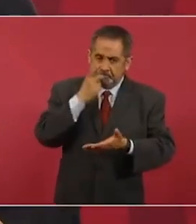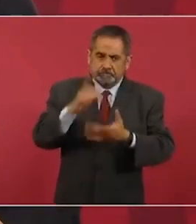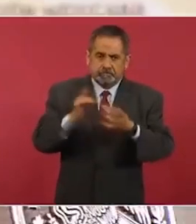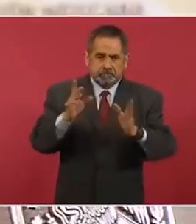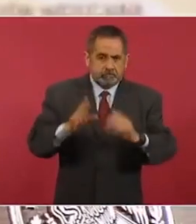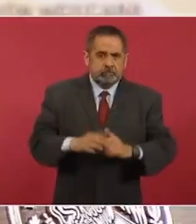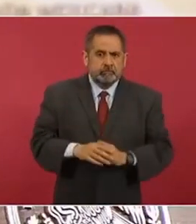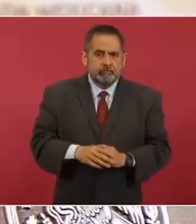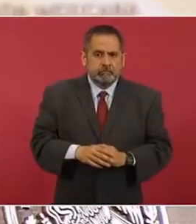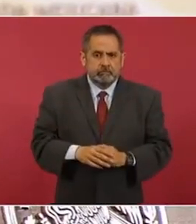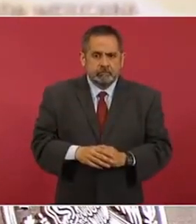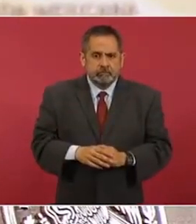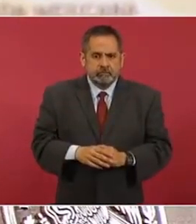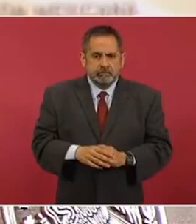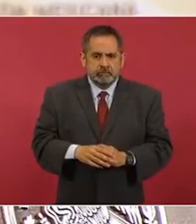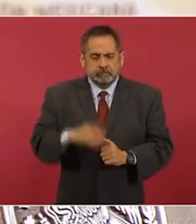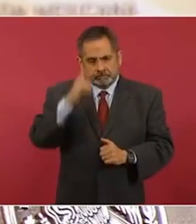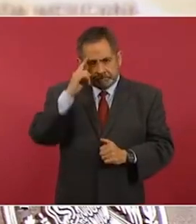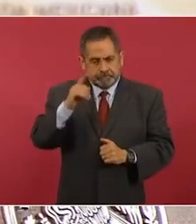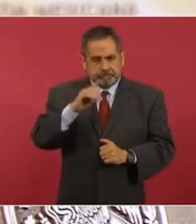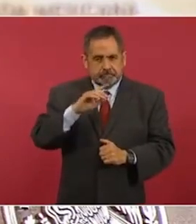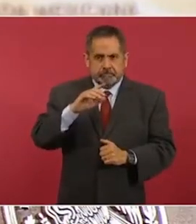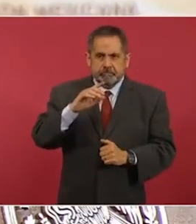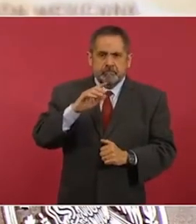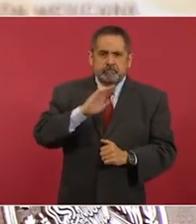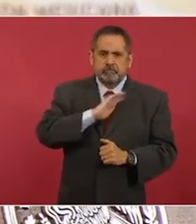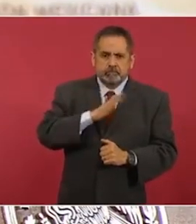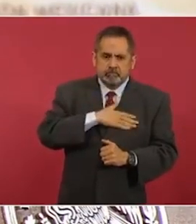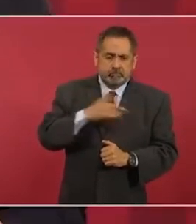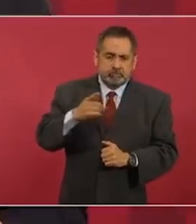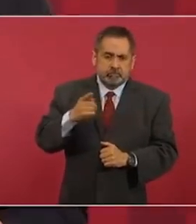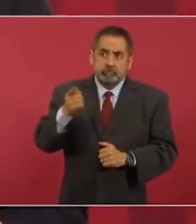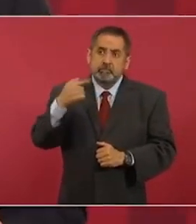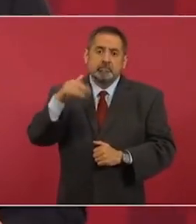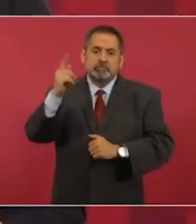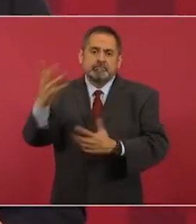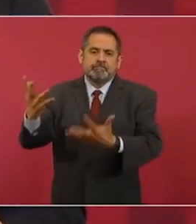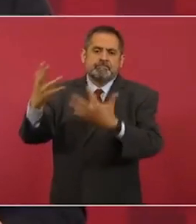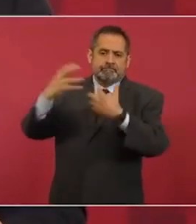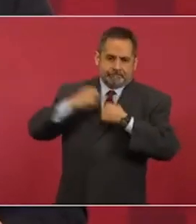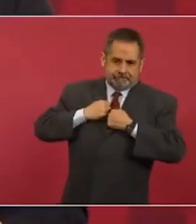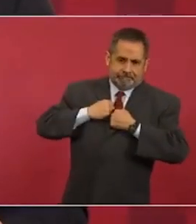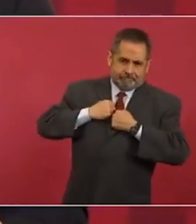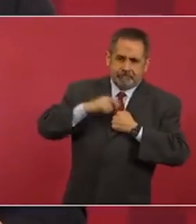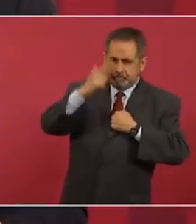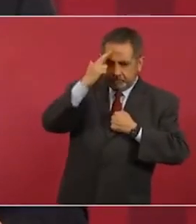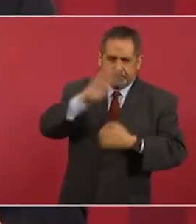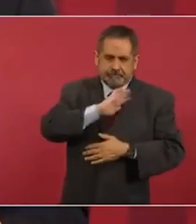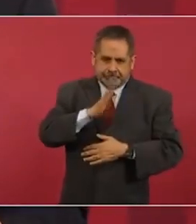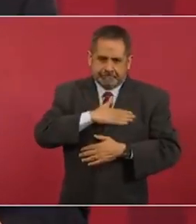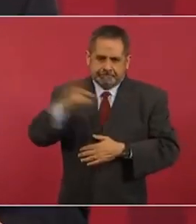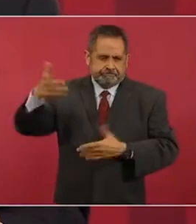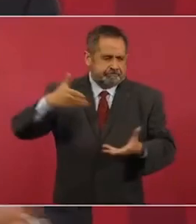bueno, para no dejar a España, fuimos colonia, nos invadieron